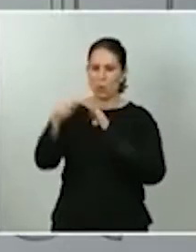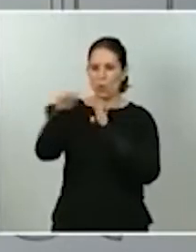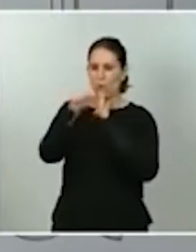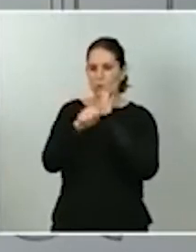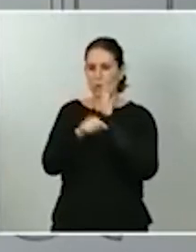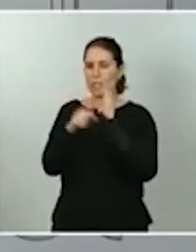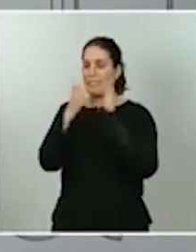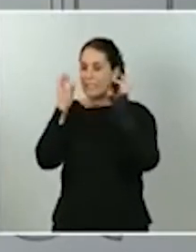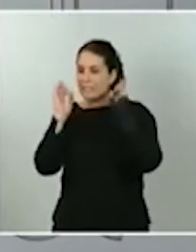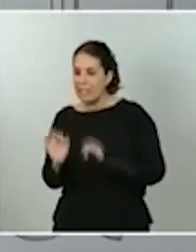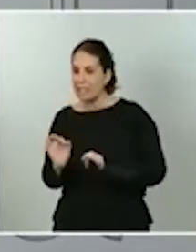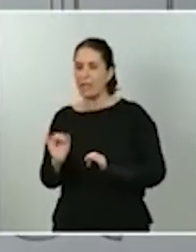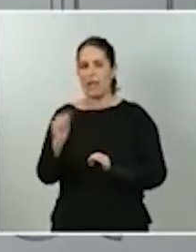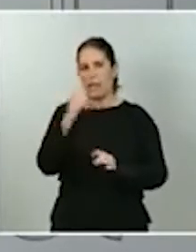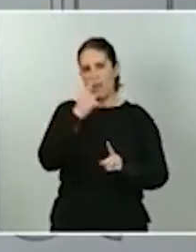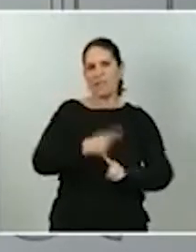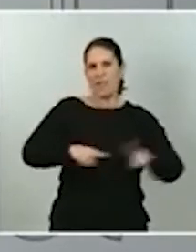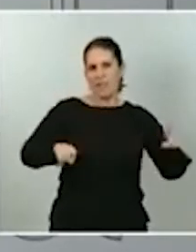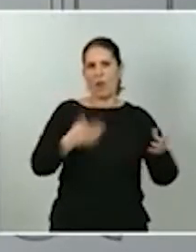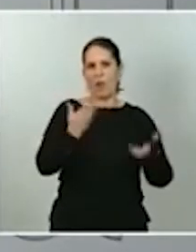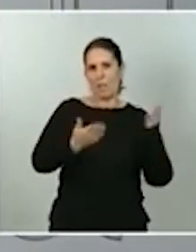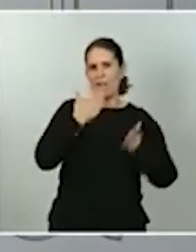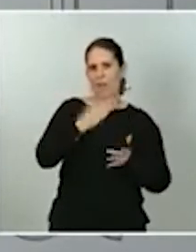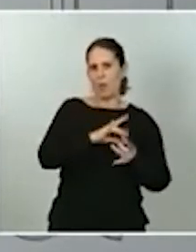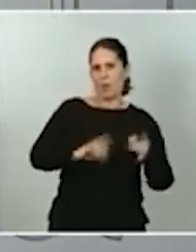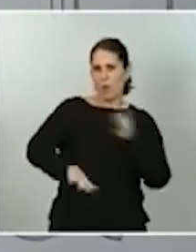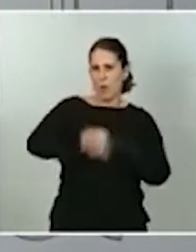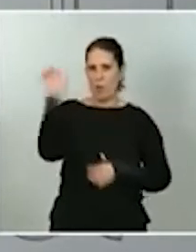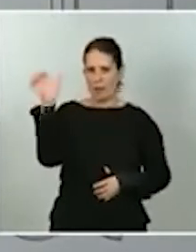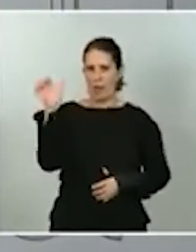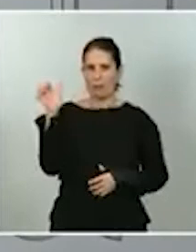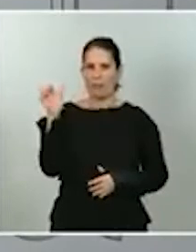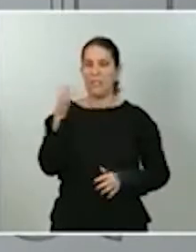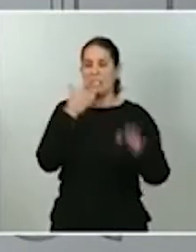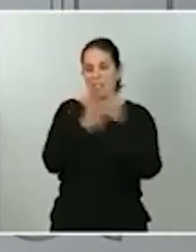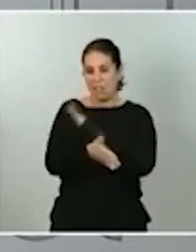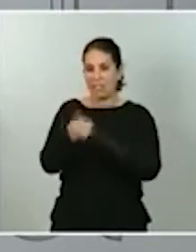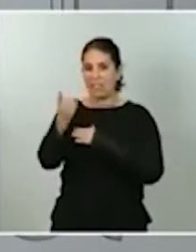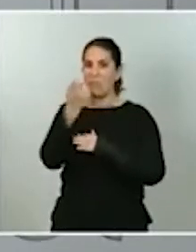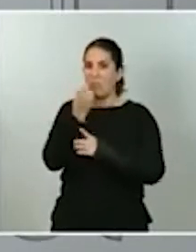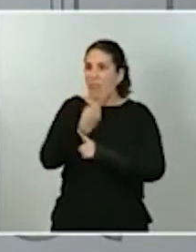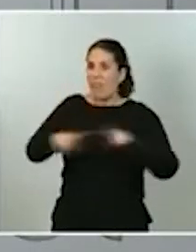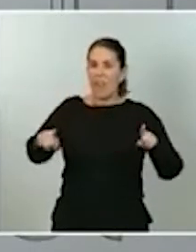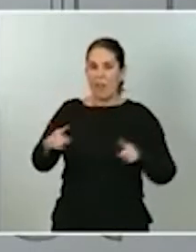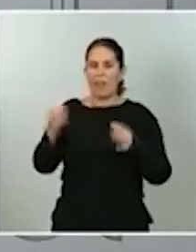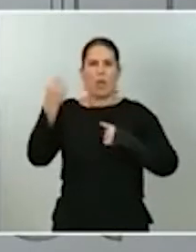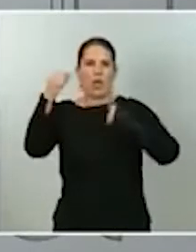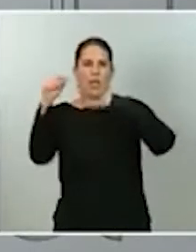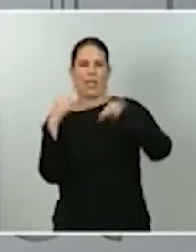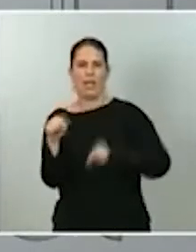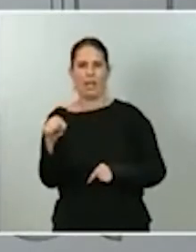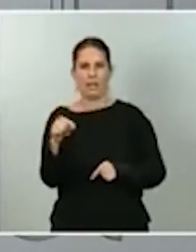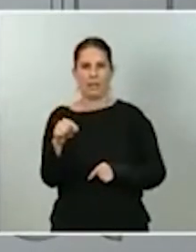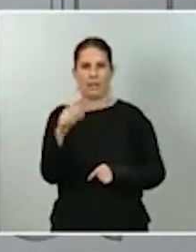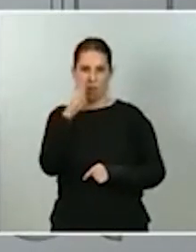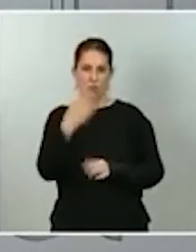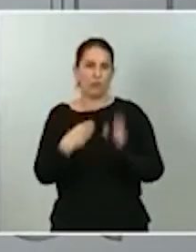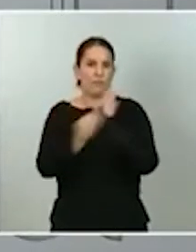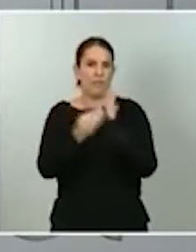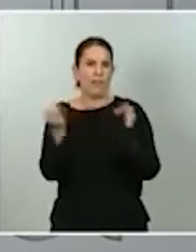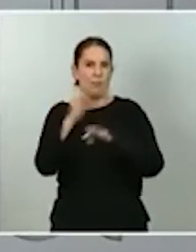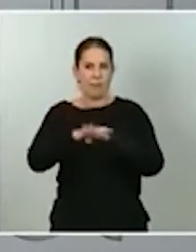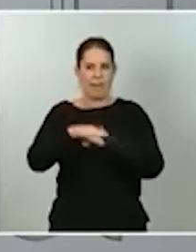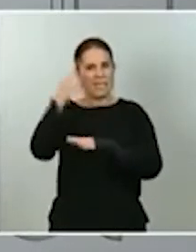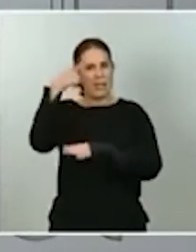respecto a la Unión Europea y que, por tanto, tenemos que corregirlo y tenemos que ver de qué manera lo podemos abordar. En este